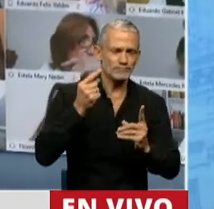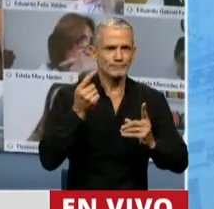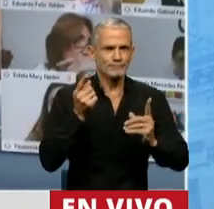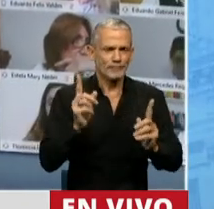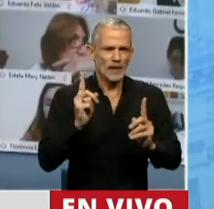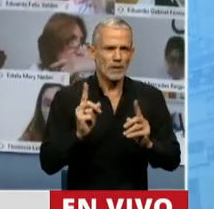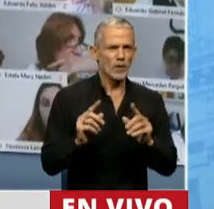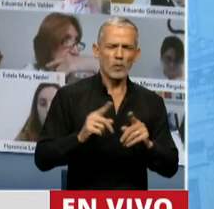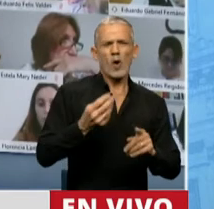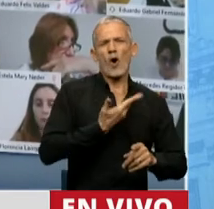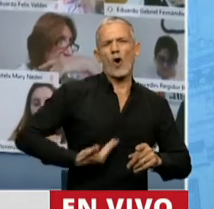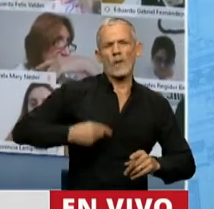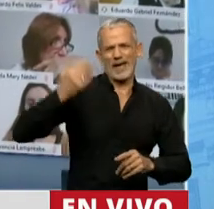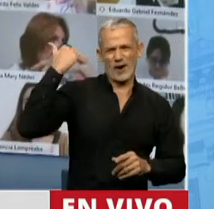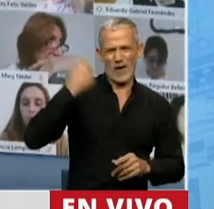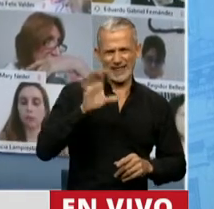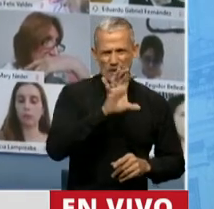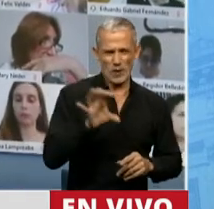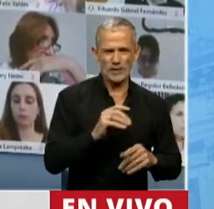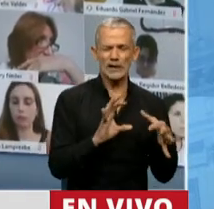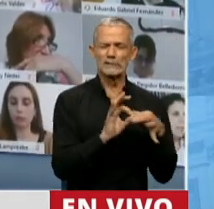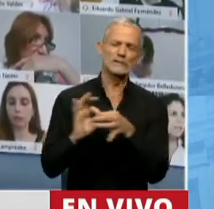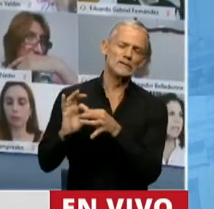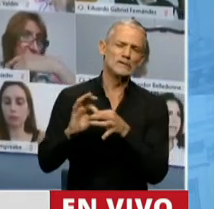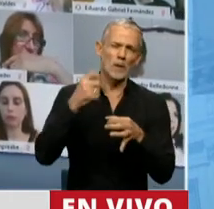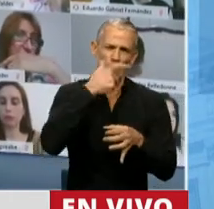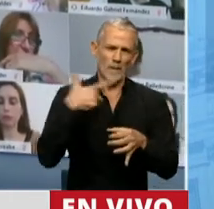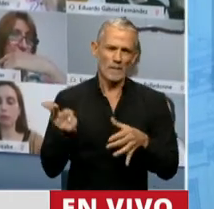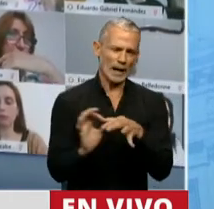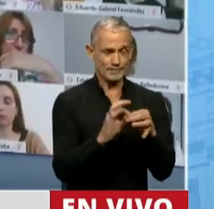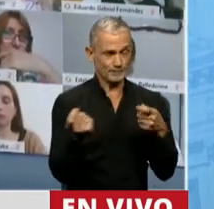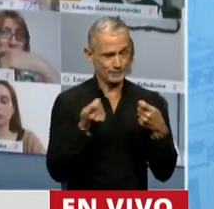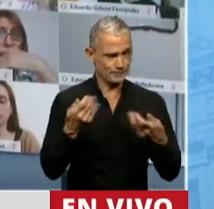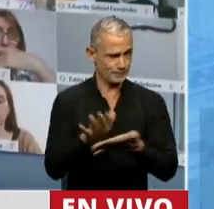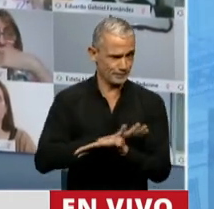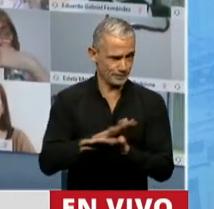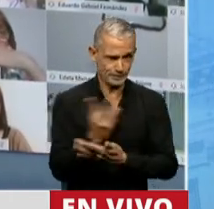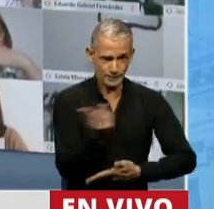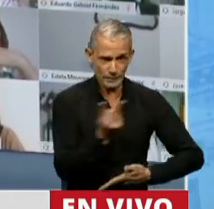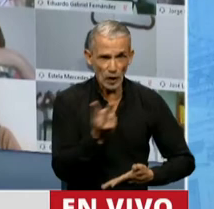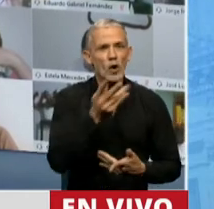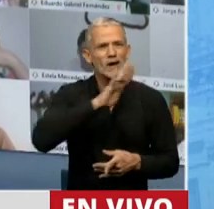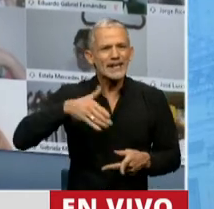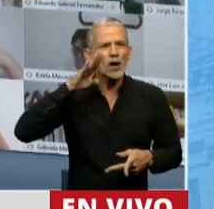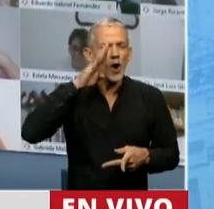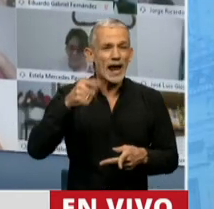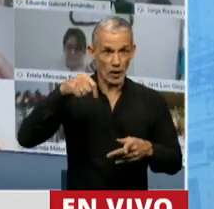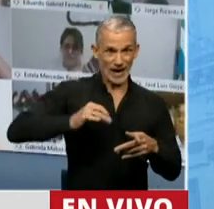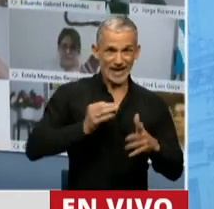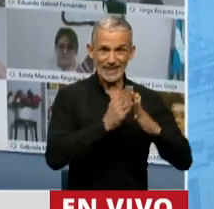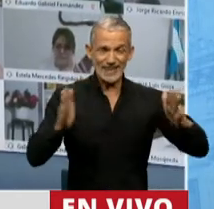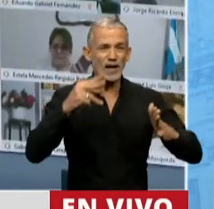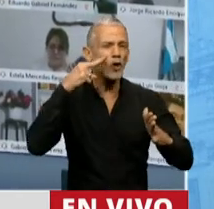del anterior gobierno provincial con el macrismo, eso generó que en este 2020